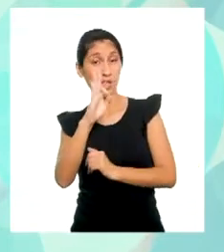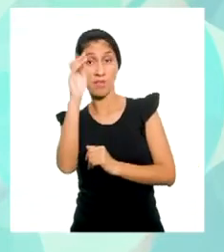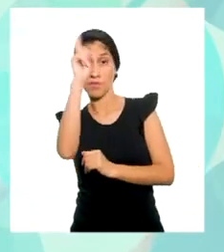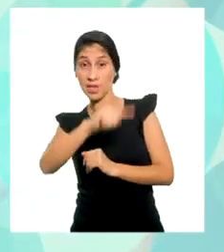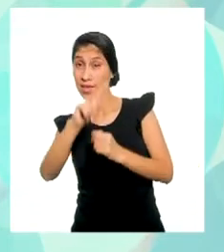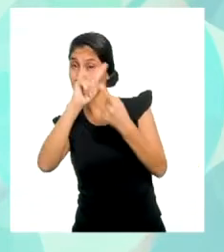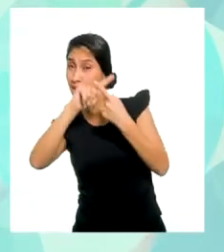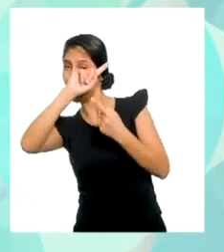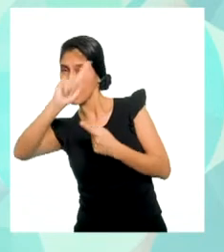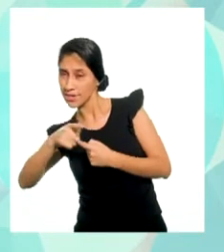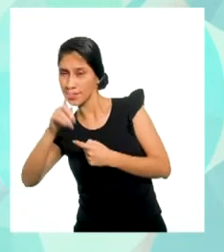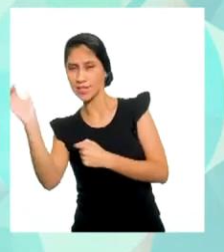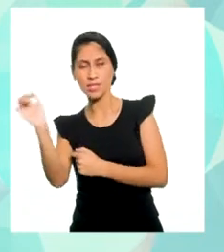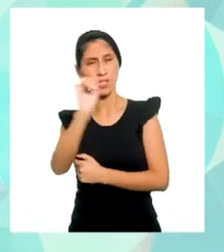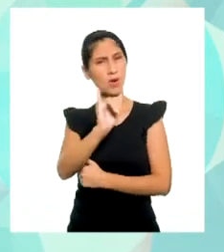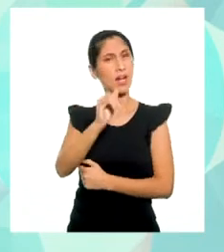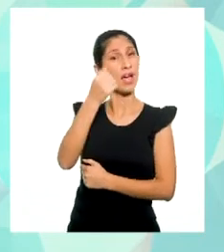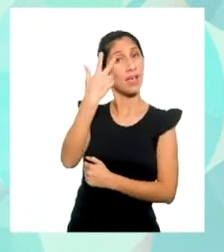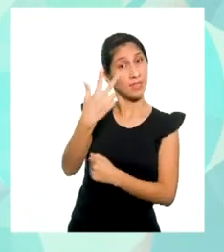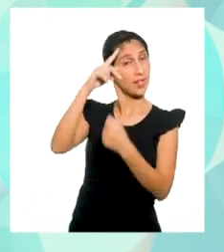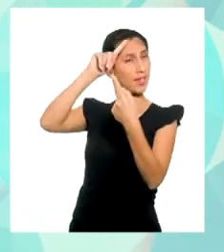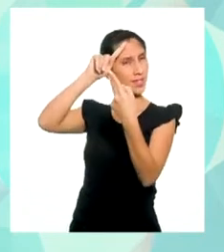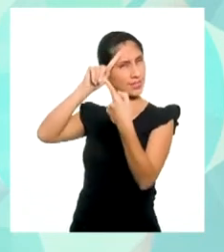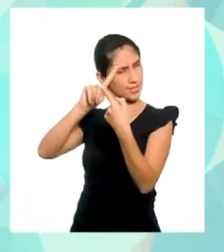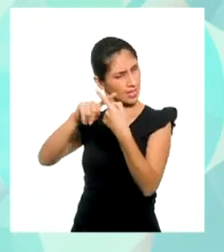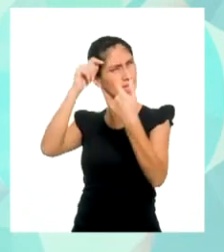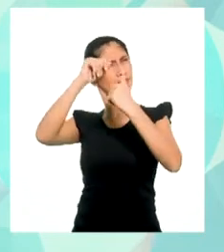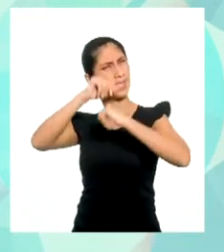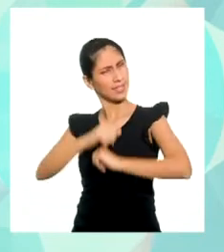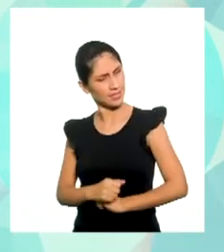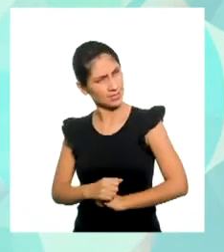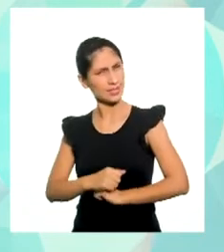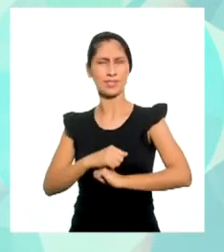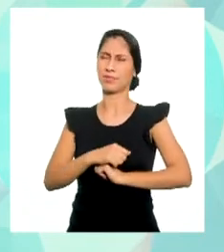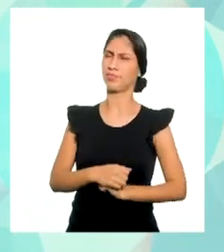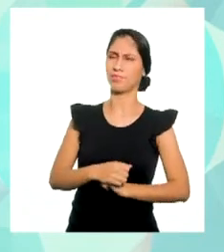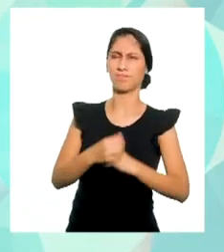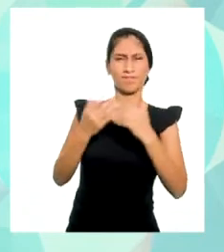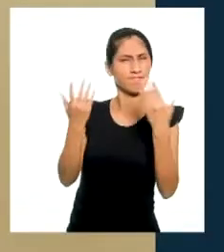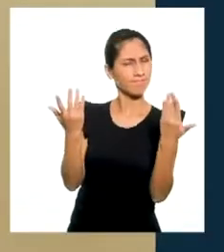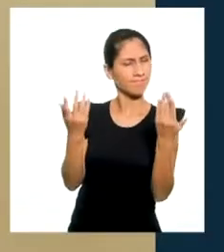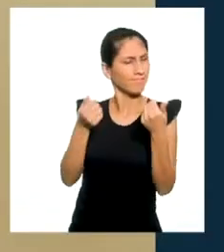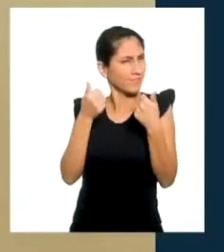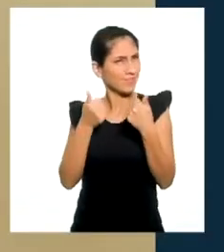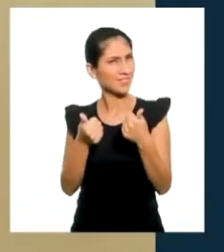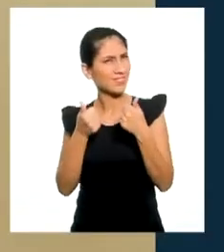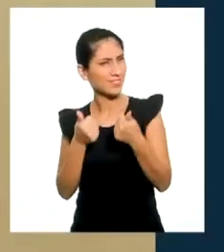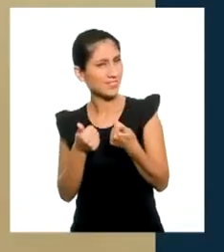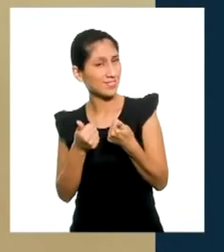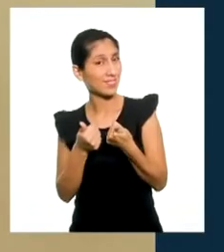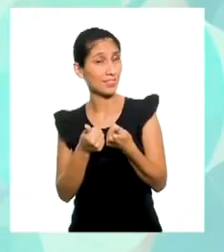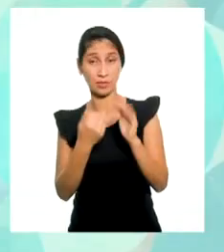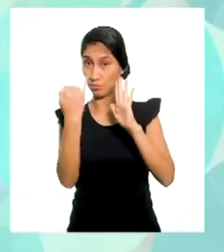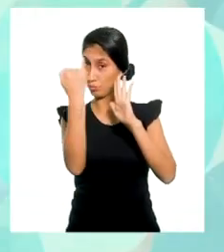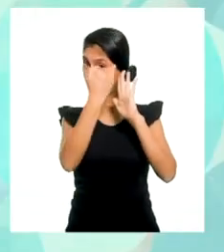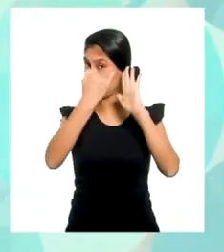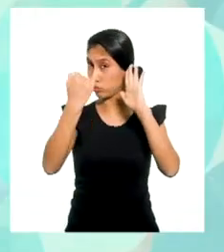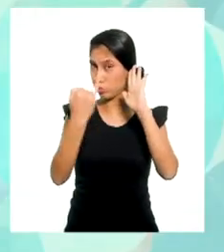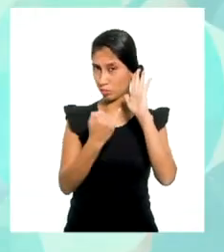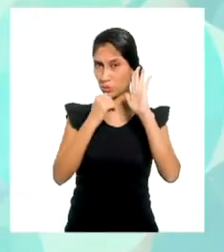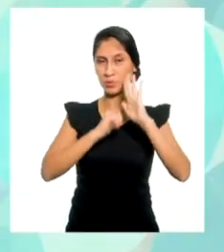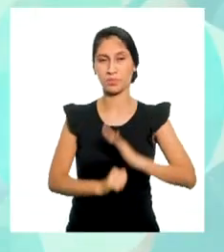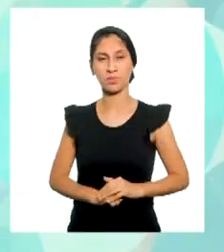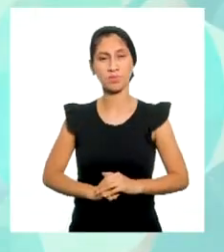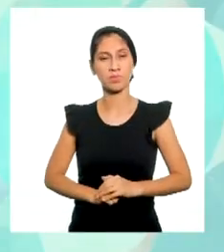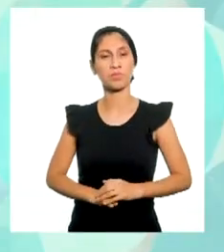F de X es igual a 3 por X. Bien, grafiquemos la función.